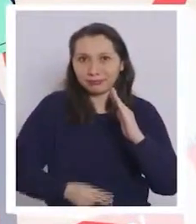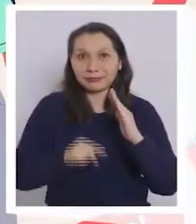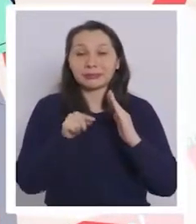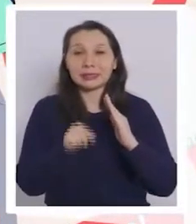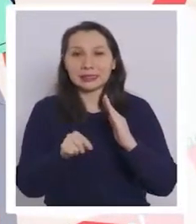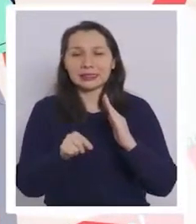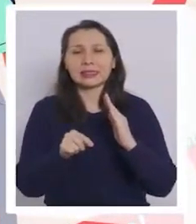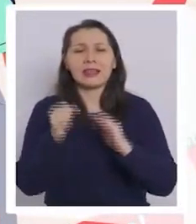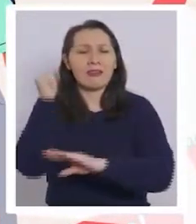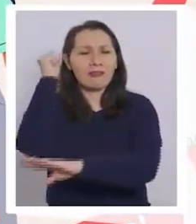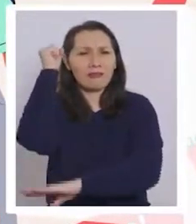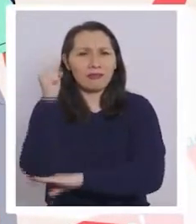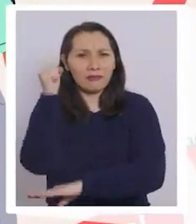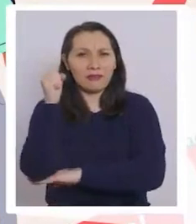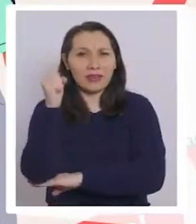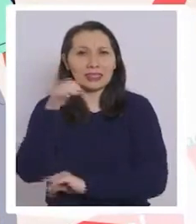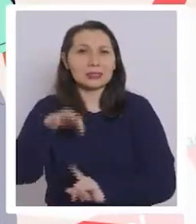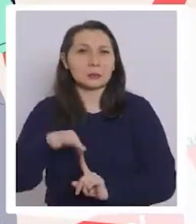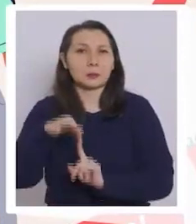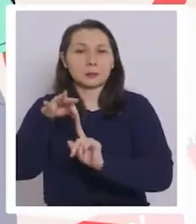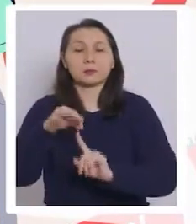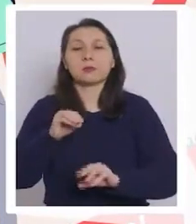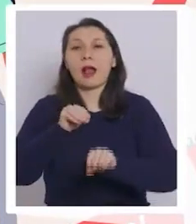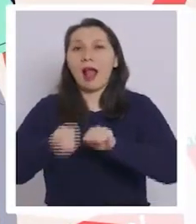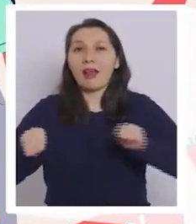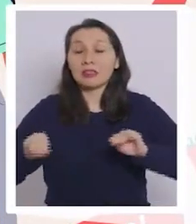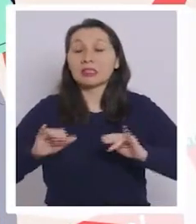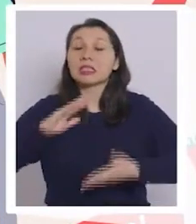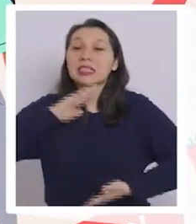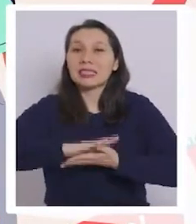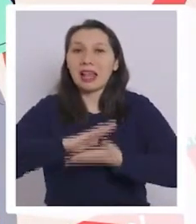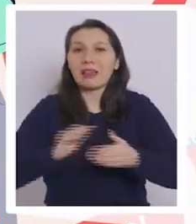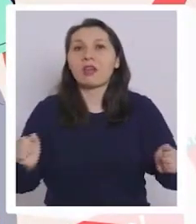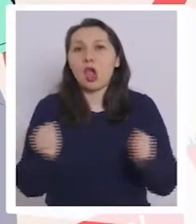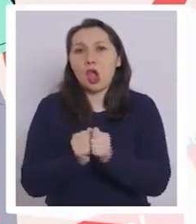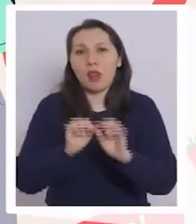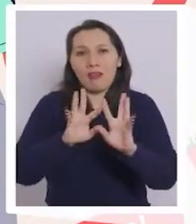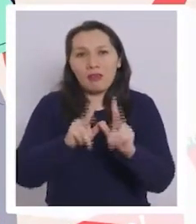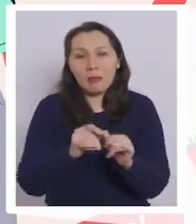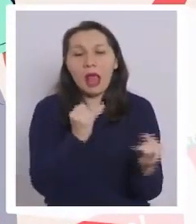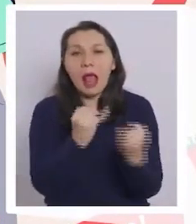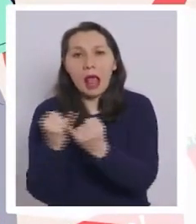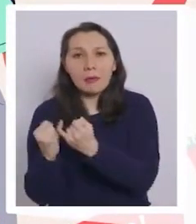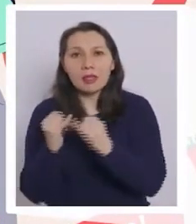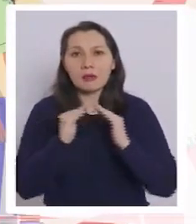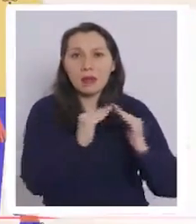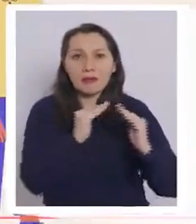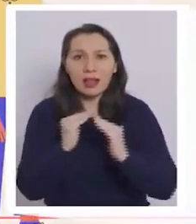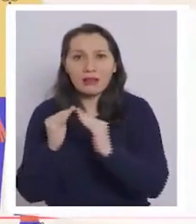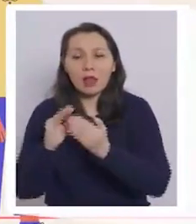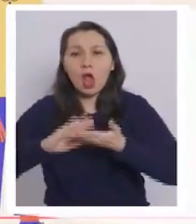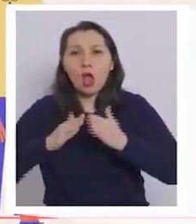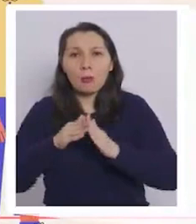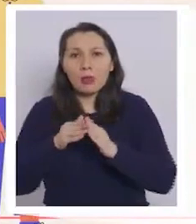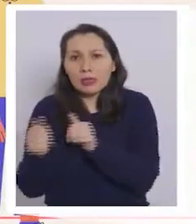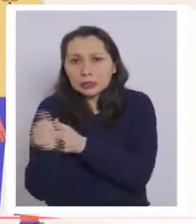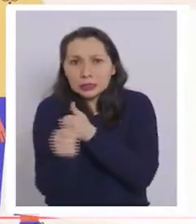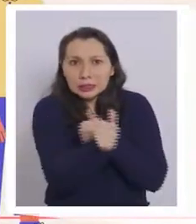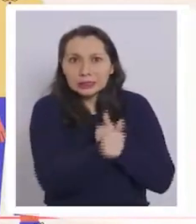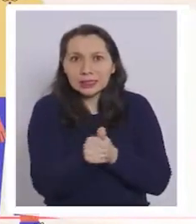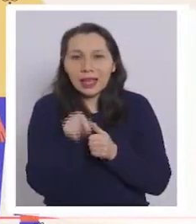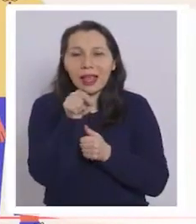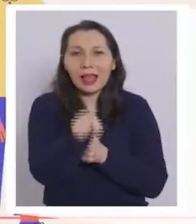pilar principal es el llamado a celebrar con las familias, los amigos, los barrios, las comunidades inmediatas,